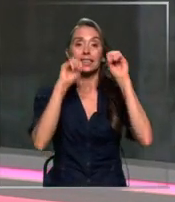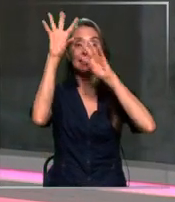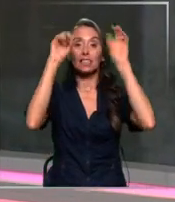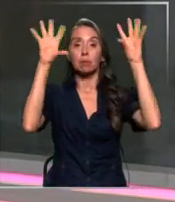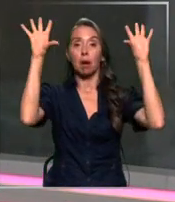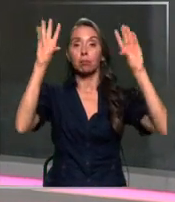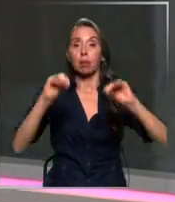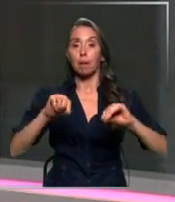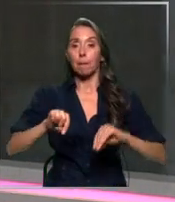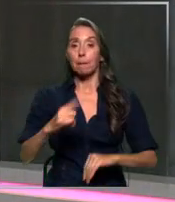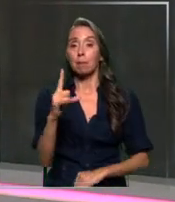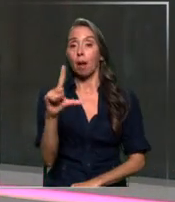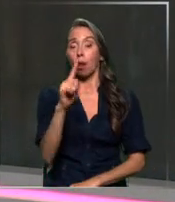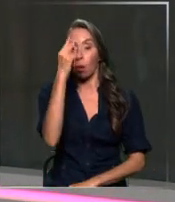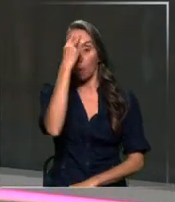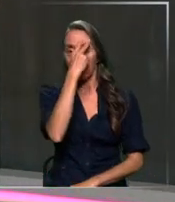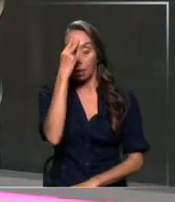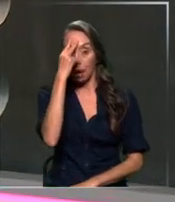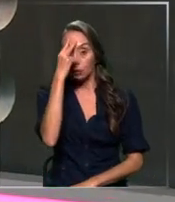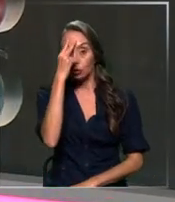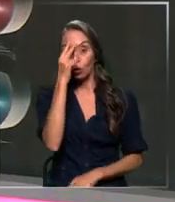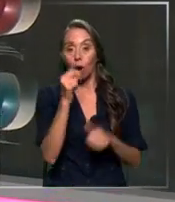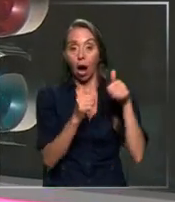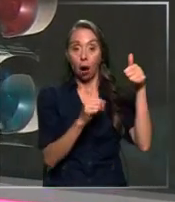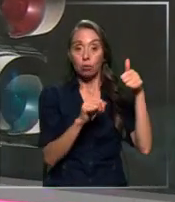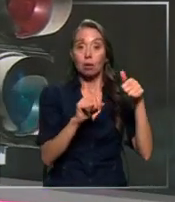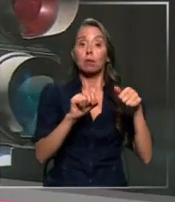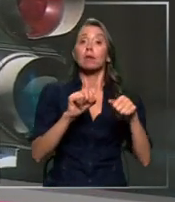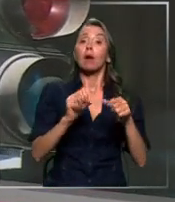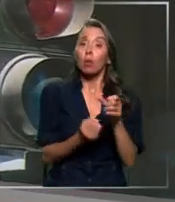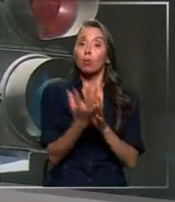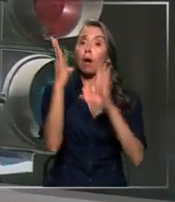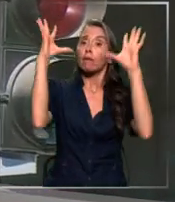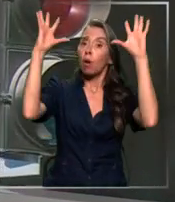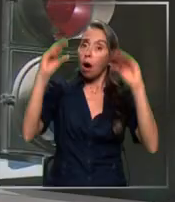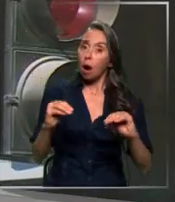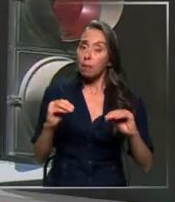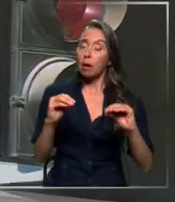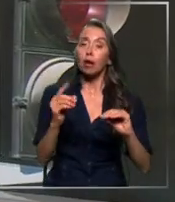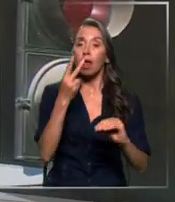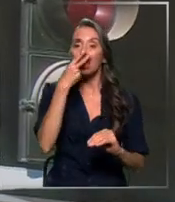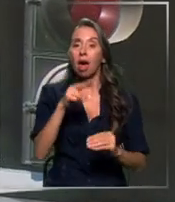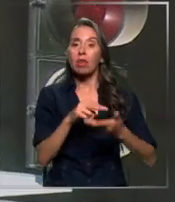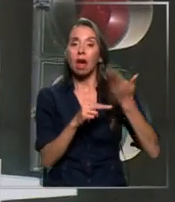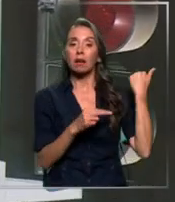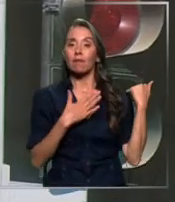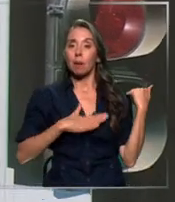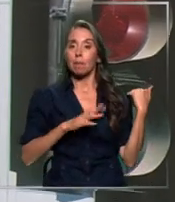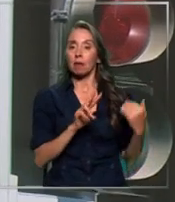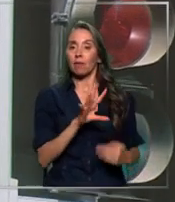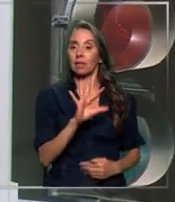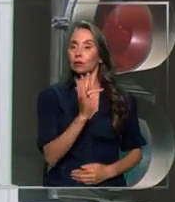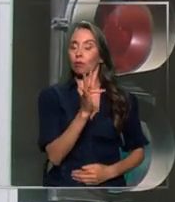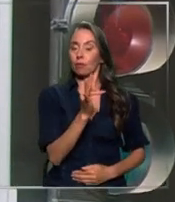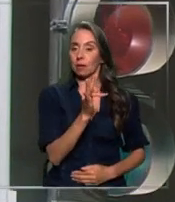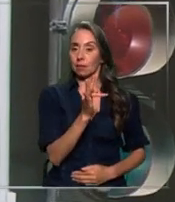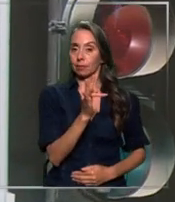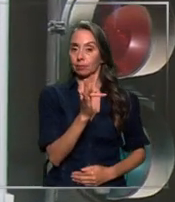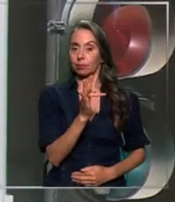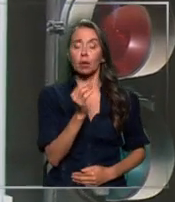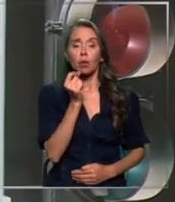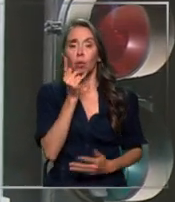apagados en este primer lunes de marzo. Según la autoridad, este nuevo apagón no tiene nada que ver con el registrado el pasado martes 25 de febrero.